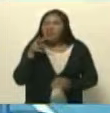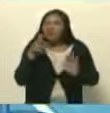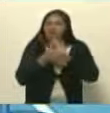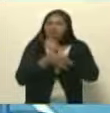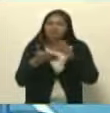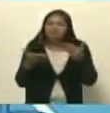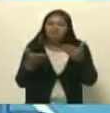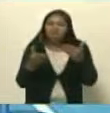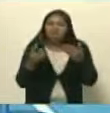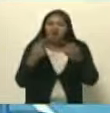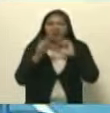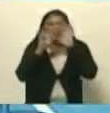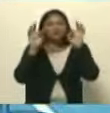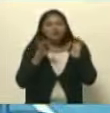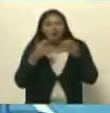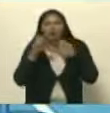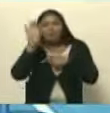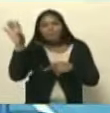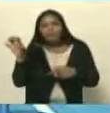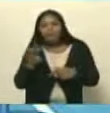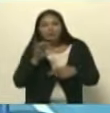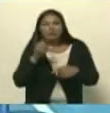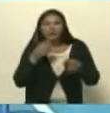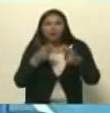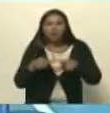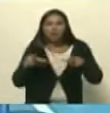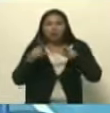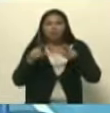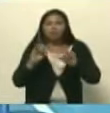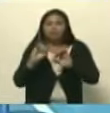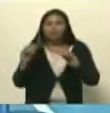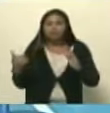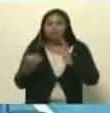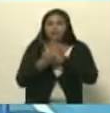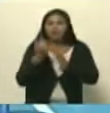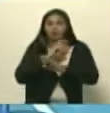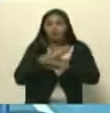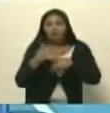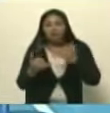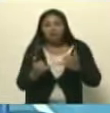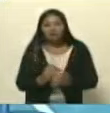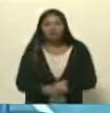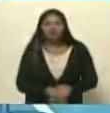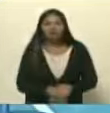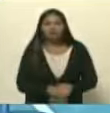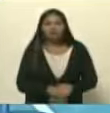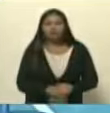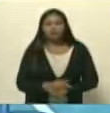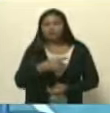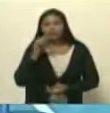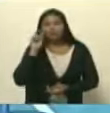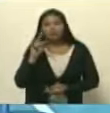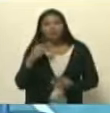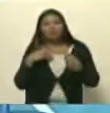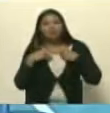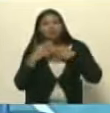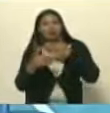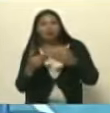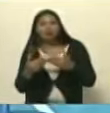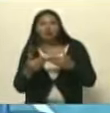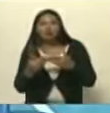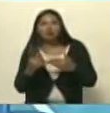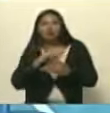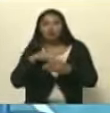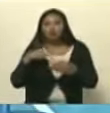como en otros países de nuestra región se han dado también golpes mediáticos pero que se han quedado allí no ha habido lo que